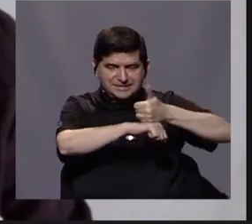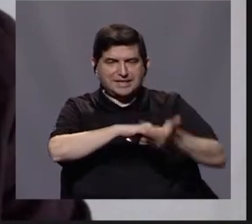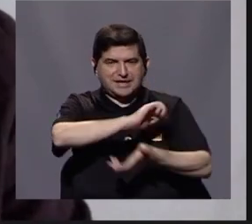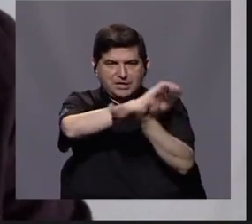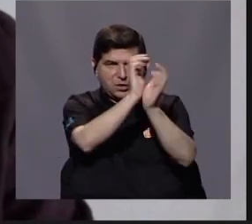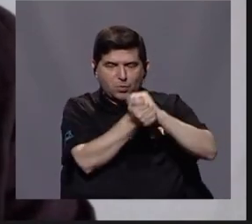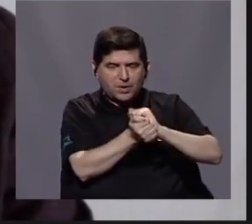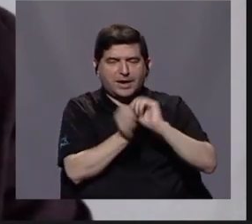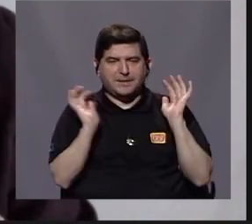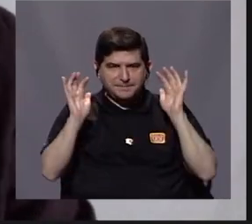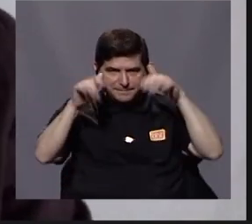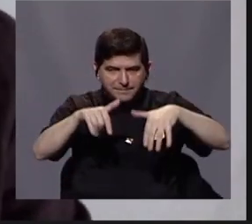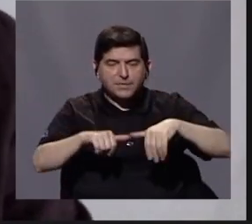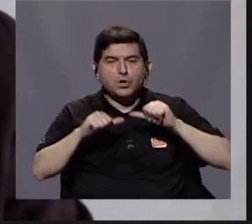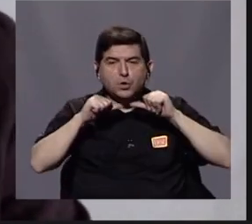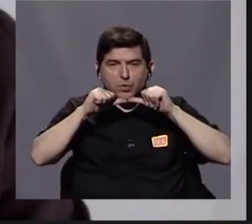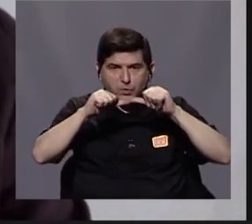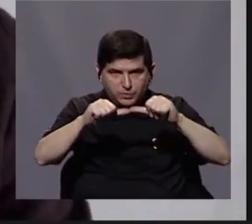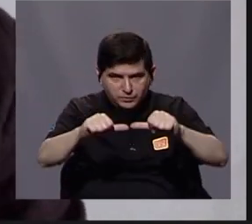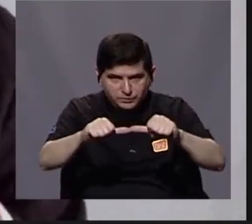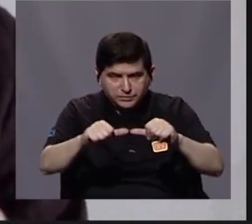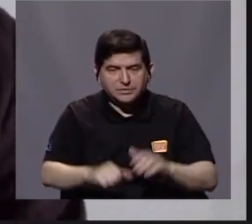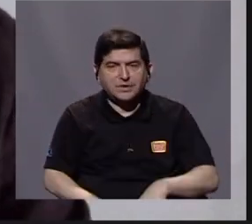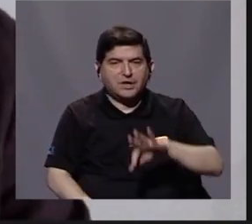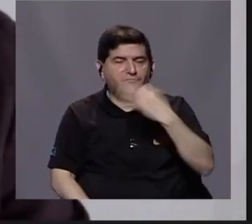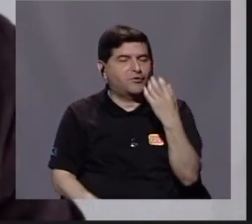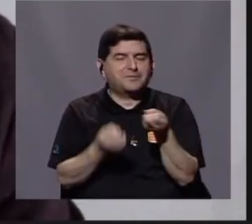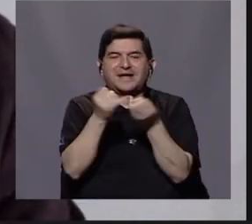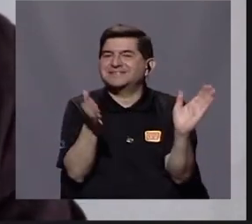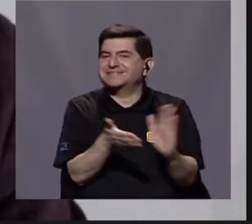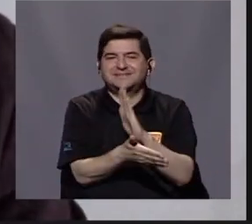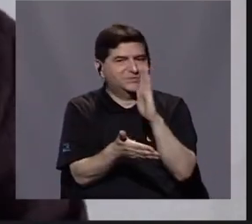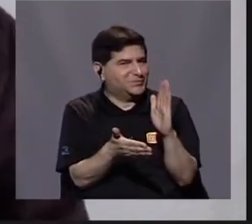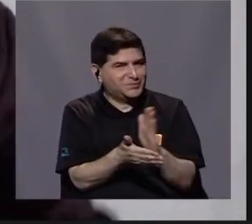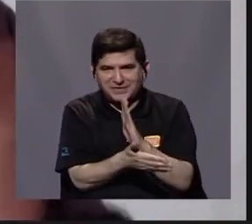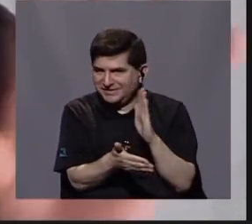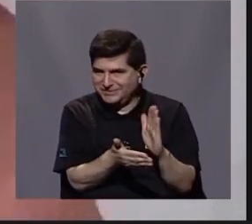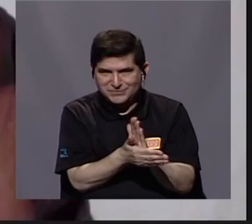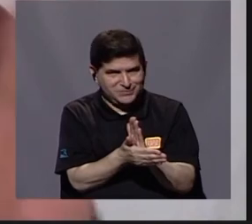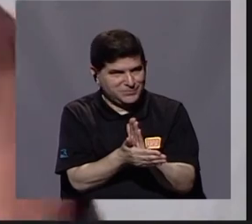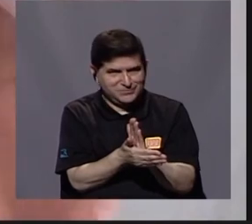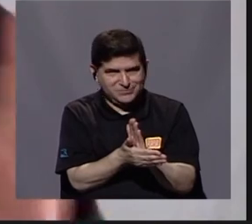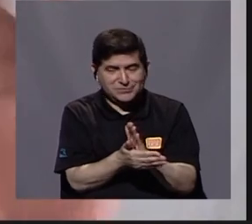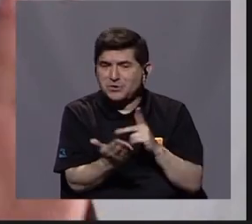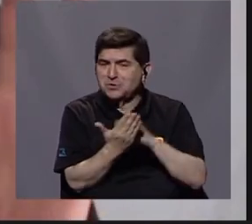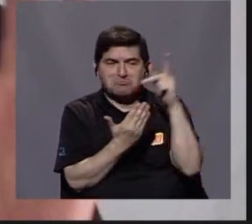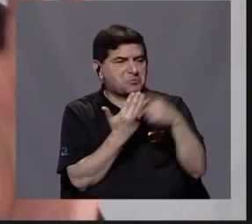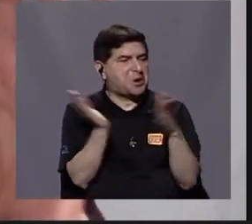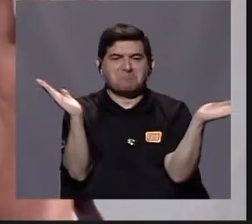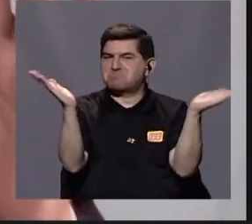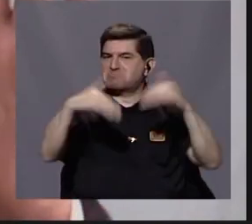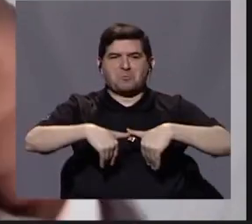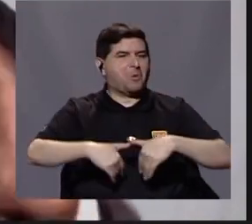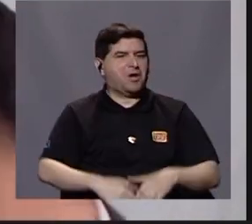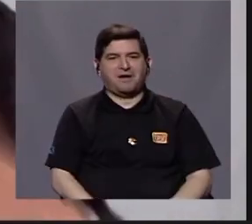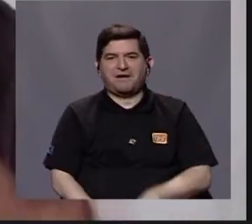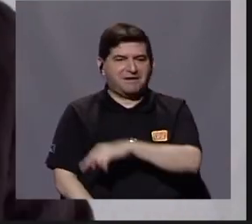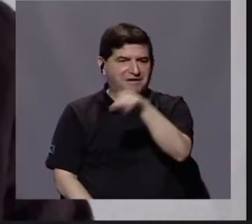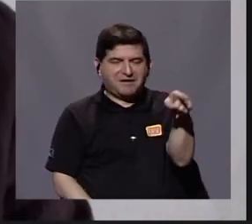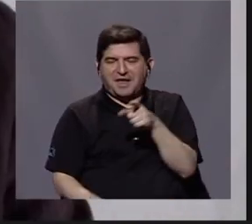reforma migratoria, siguen estando de manera indocumentada. No ha habido programa alguno que los